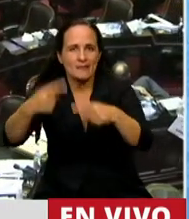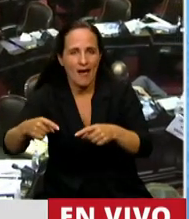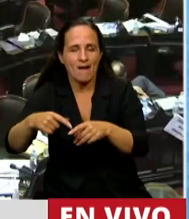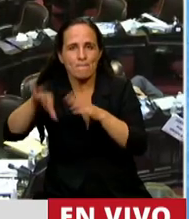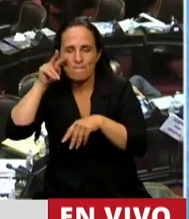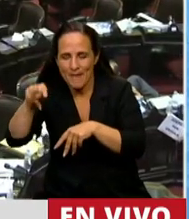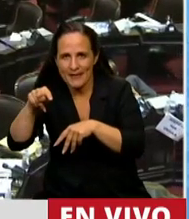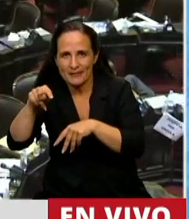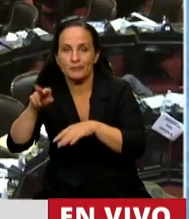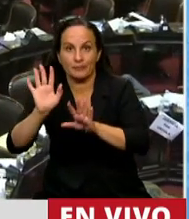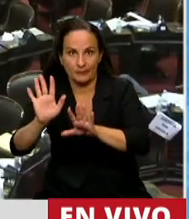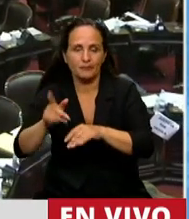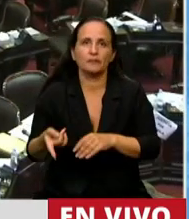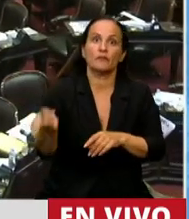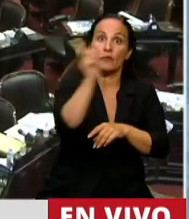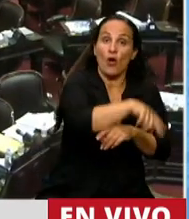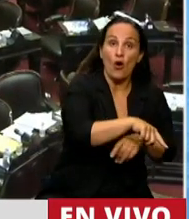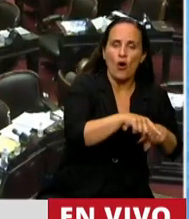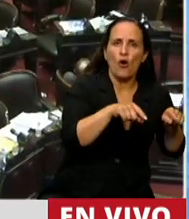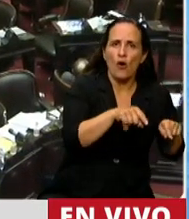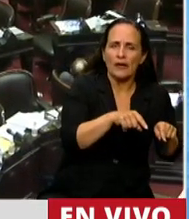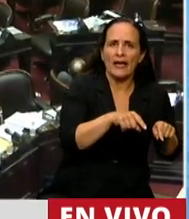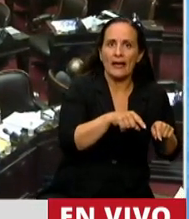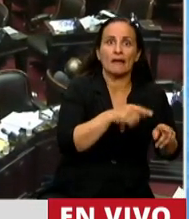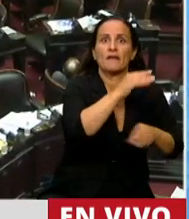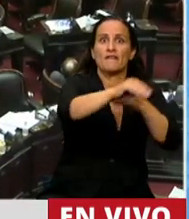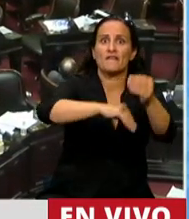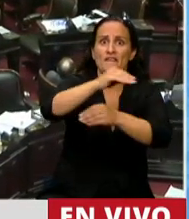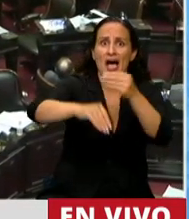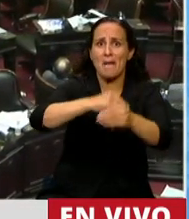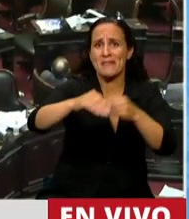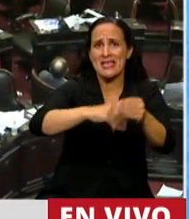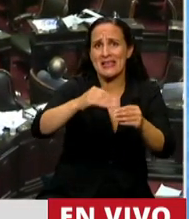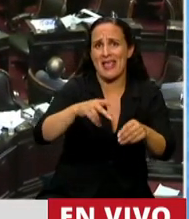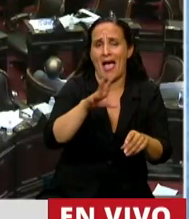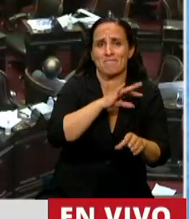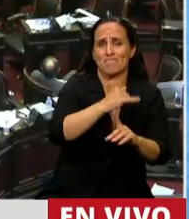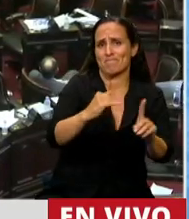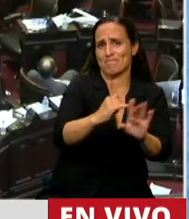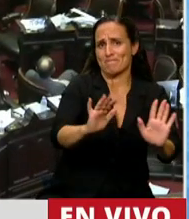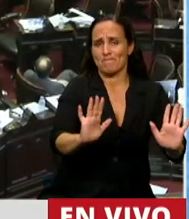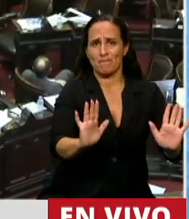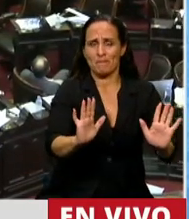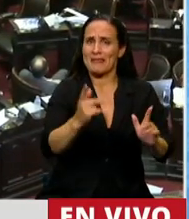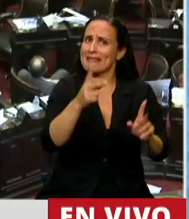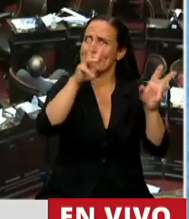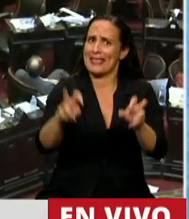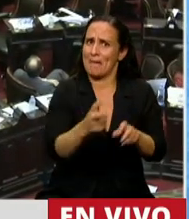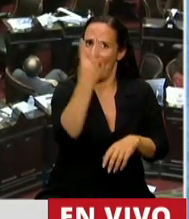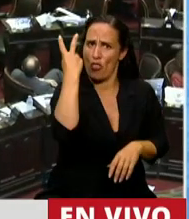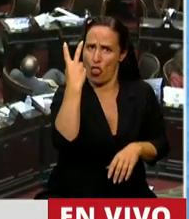Después miremos desde el otro lado, que es el de las familias de la clase media, por decirlo de alguna manera. Y acá hay dos temas.